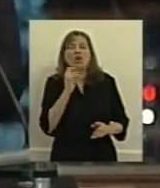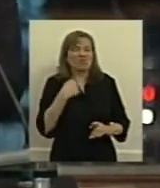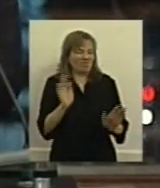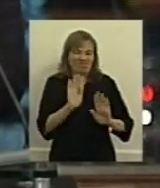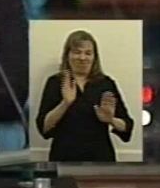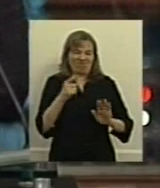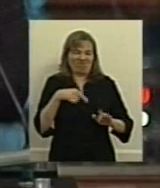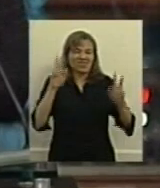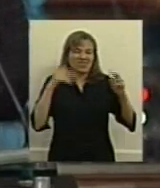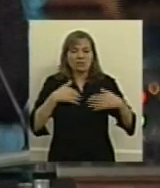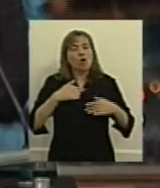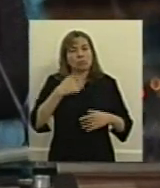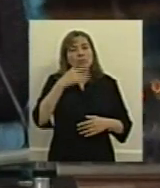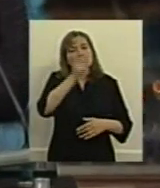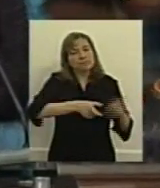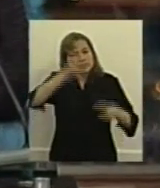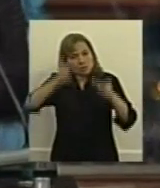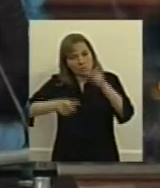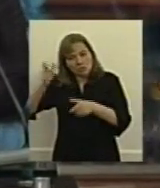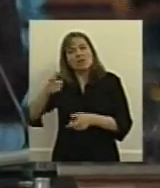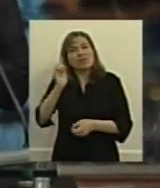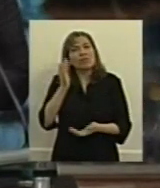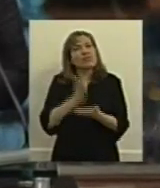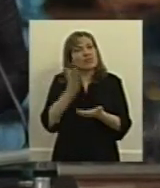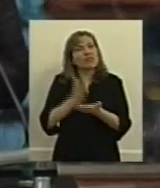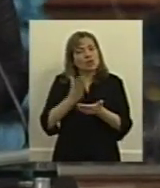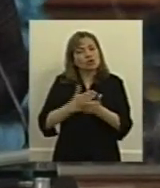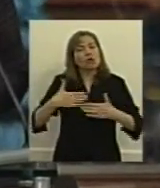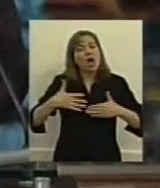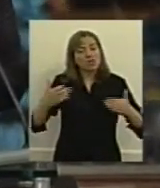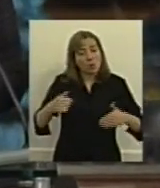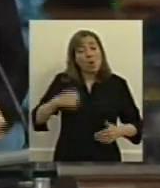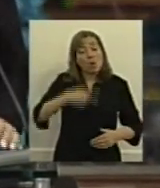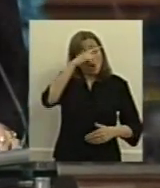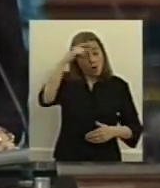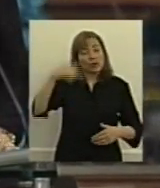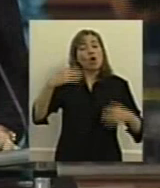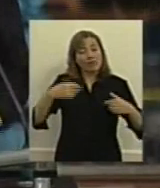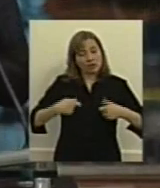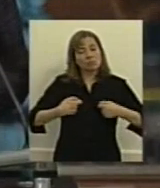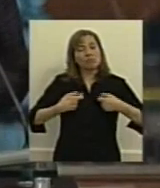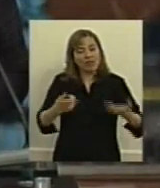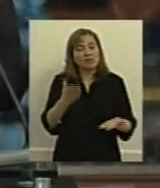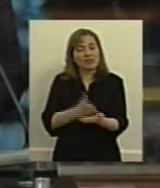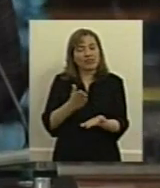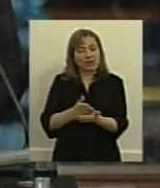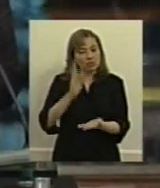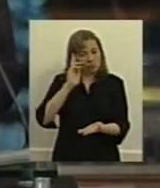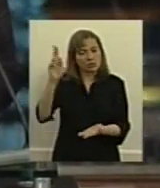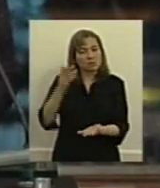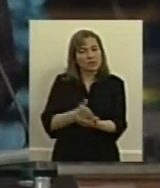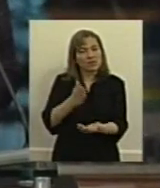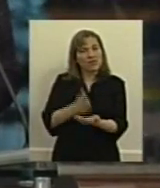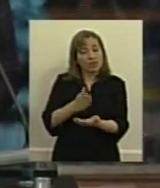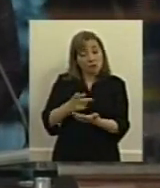salud hablo de ciudadanos y ciudadanas que tienen derecho a la salud y nosotros a garantizarle ese derecho y que lo que pague sea